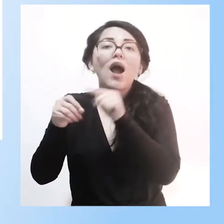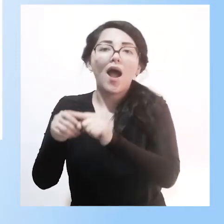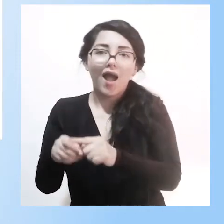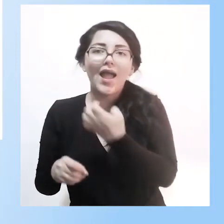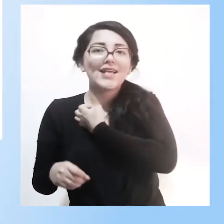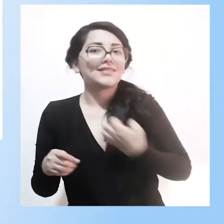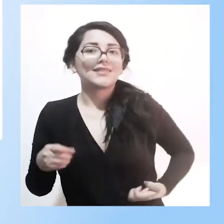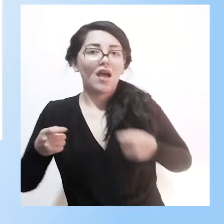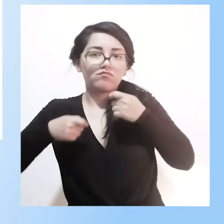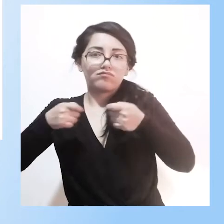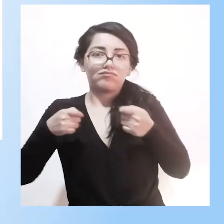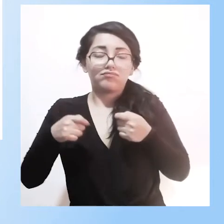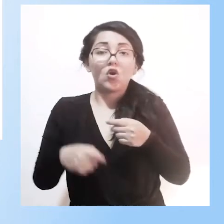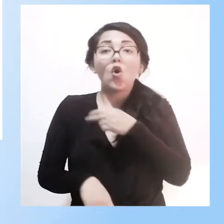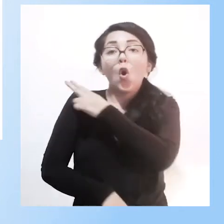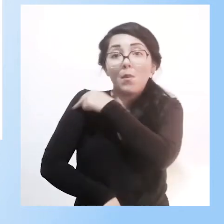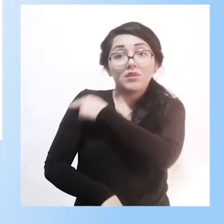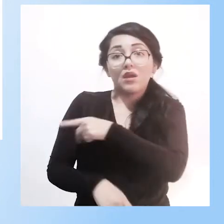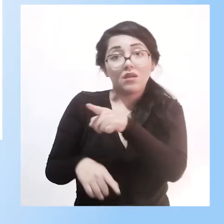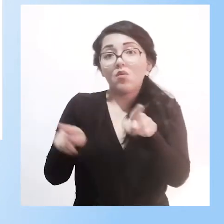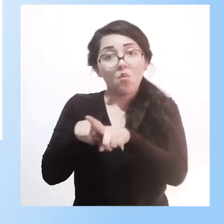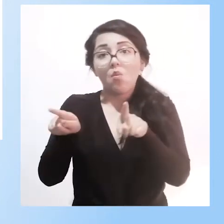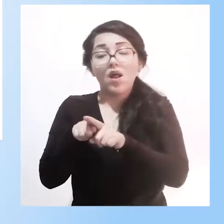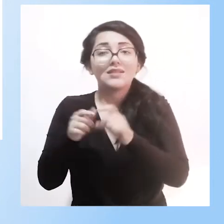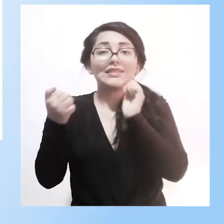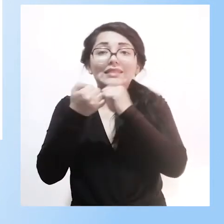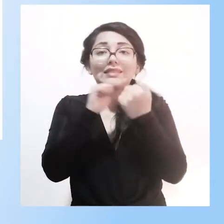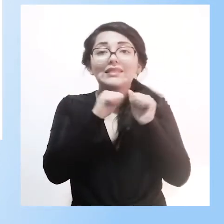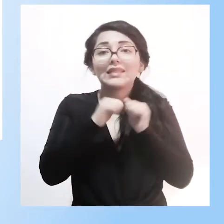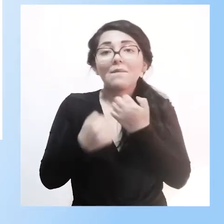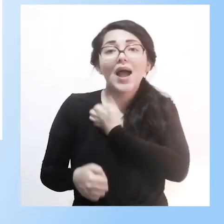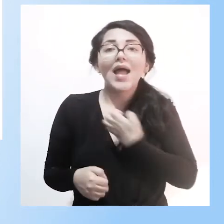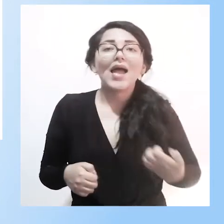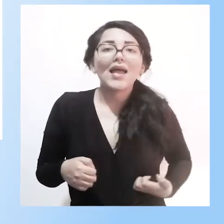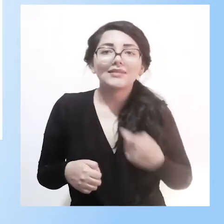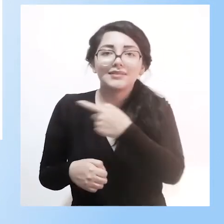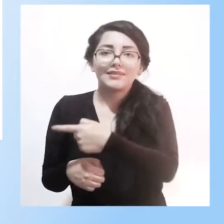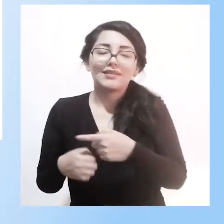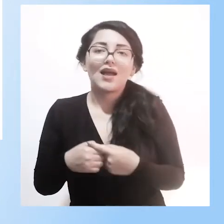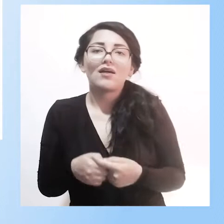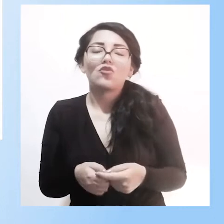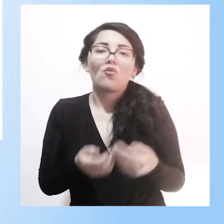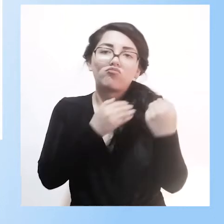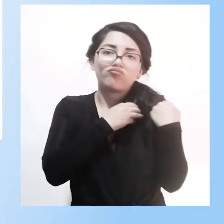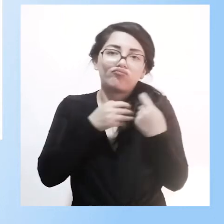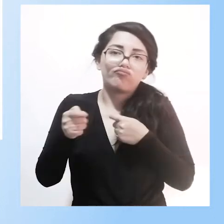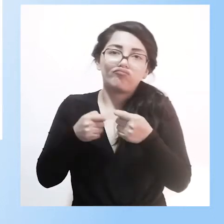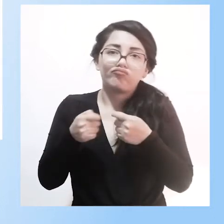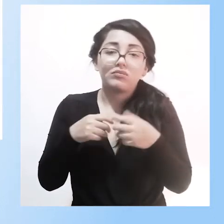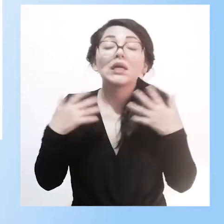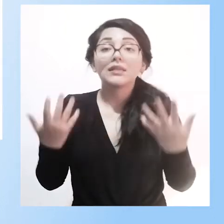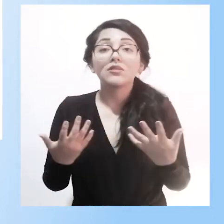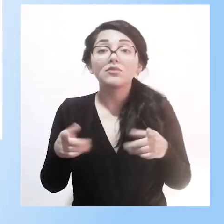son centros públicos y lo hacemos dentro del marco de la